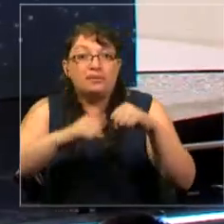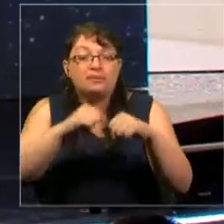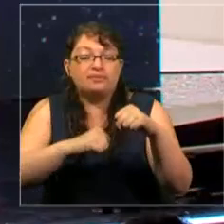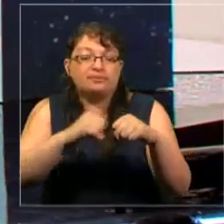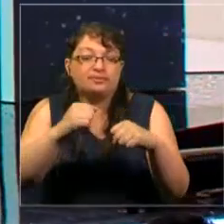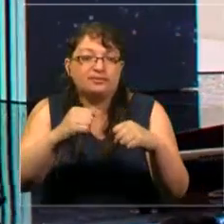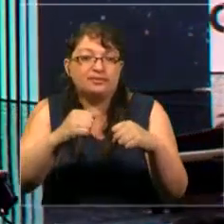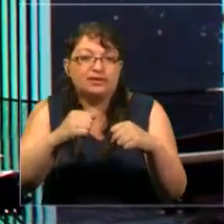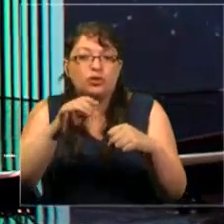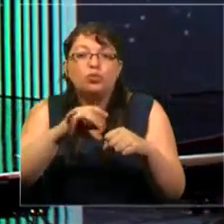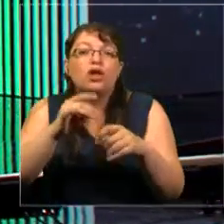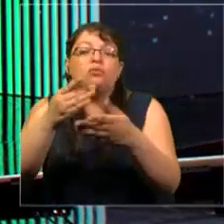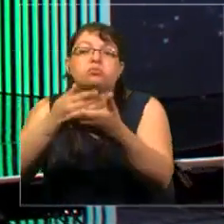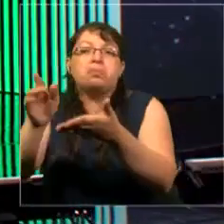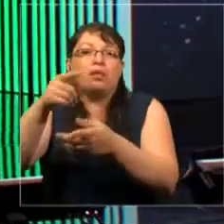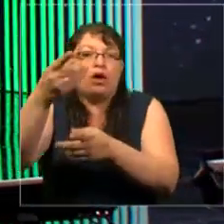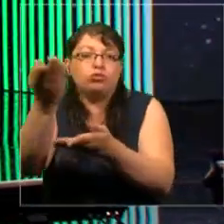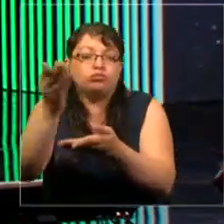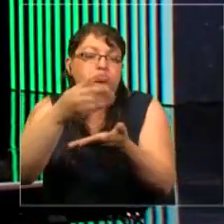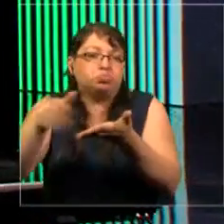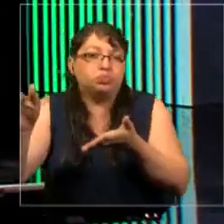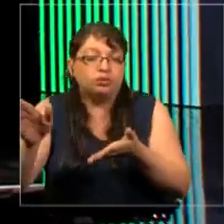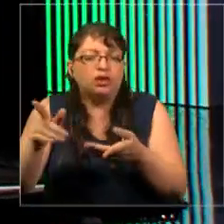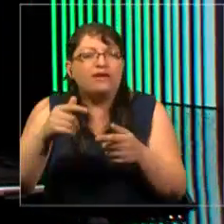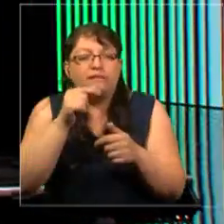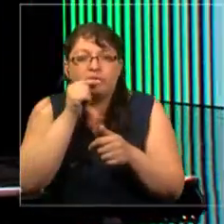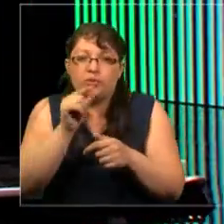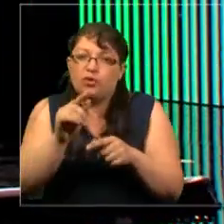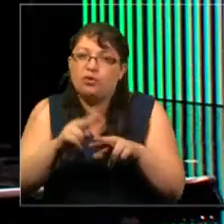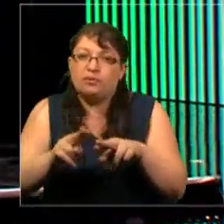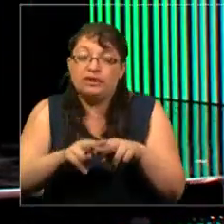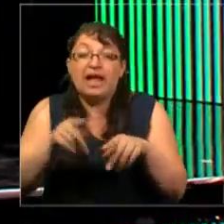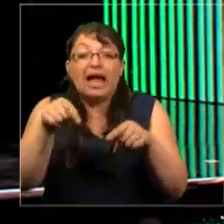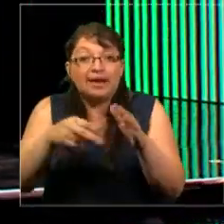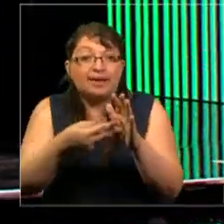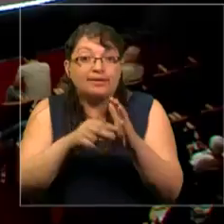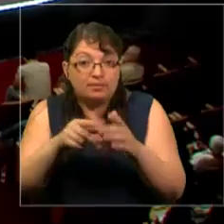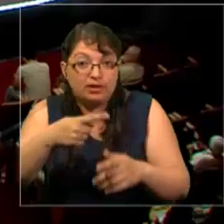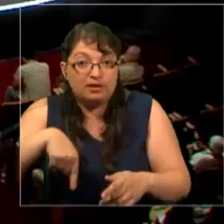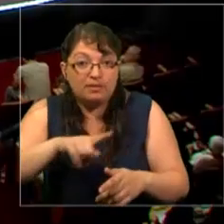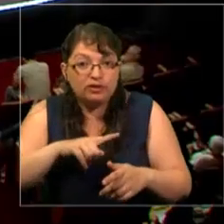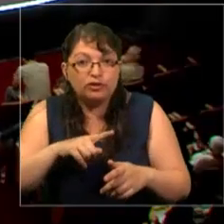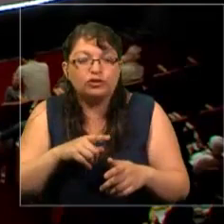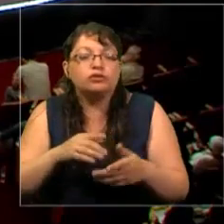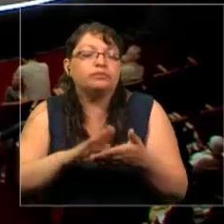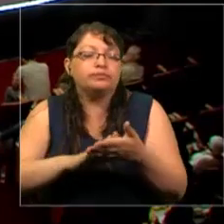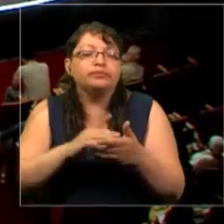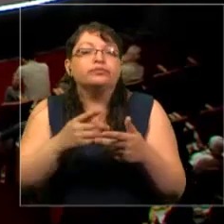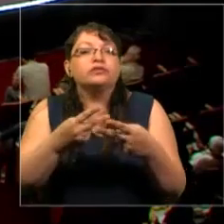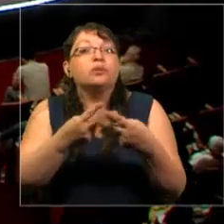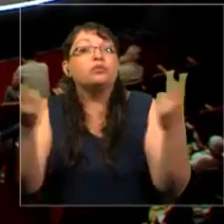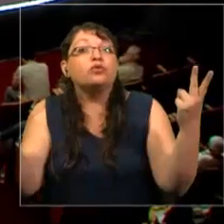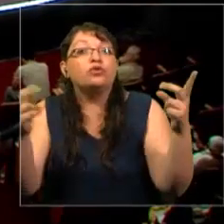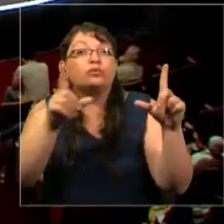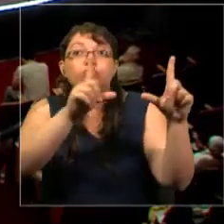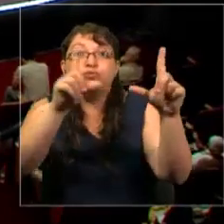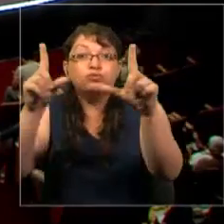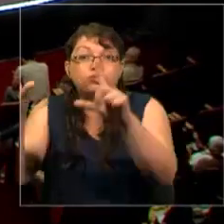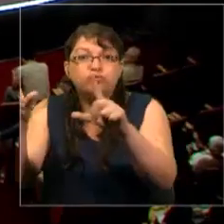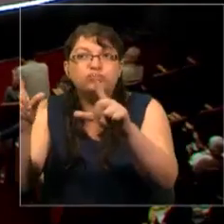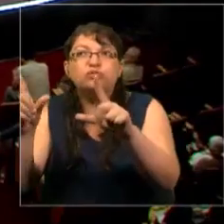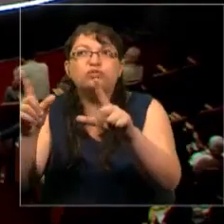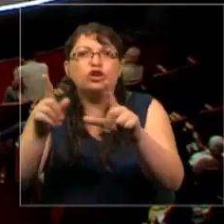Tenemos que evitar esto, y estamos muy cercanos a hacerlo. Aquí está el problema que tenemos. La publicidad reciben toda la